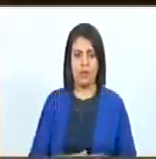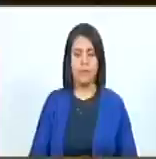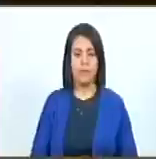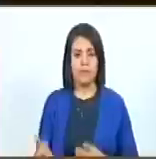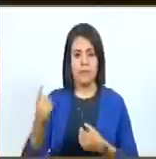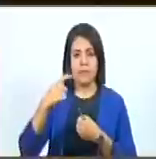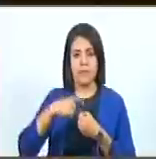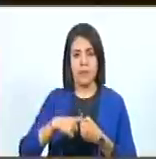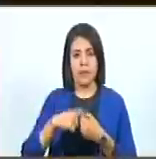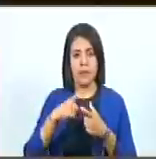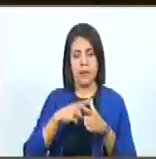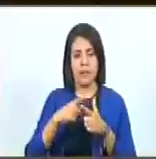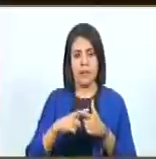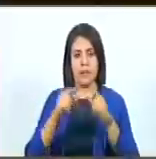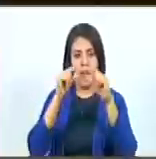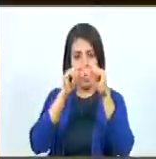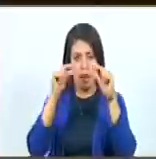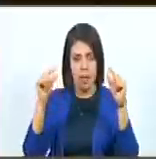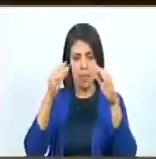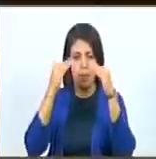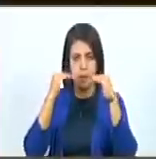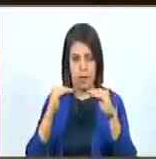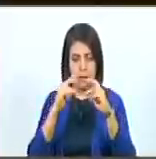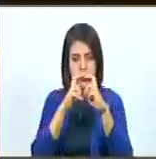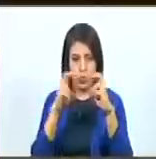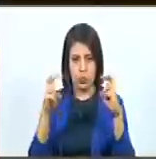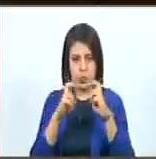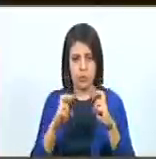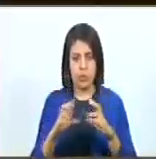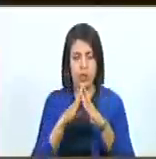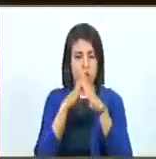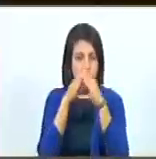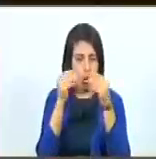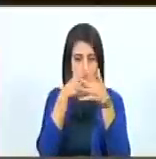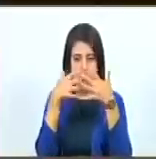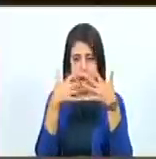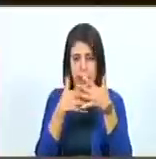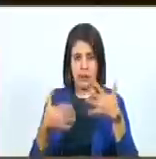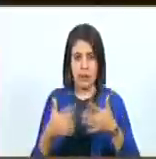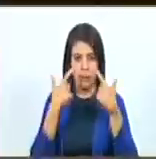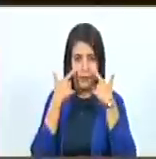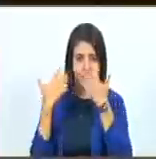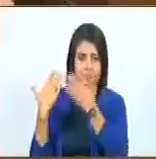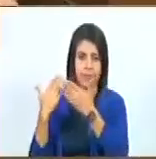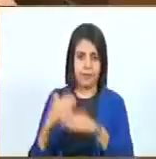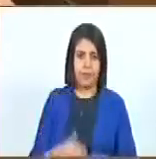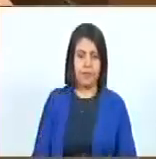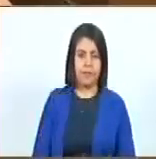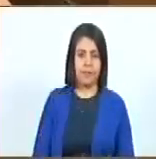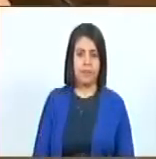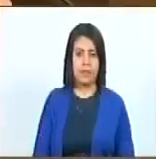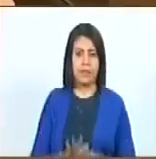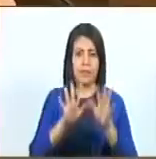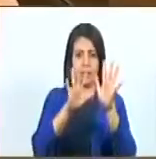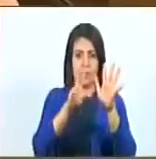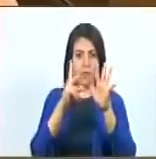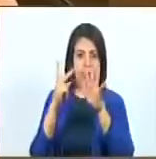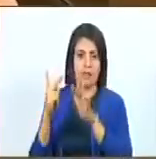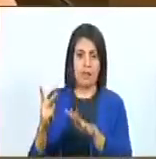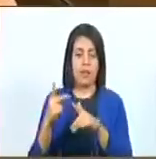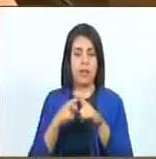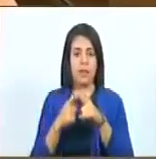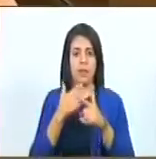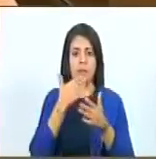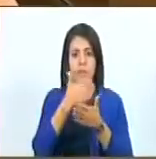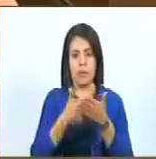inclusión de los acápites, los epígrafes y el contenido de los artículos. Adelante, Secretario. Décimo séptimo.